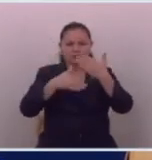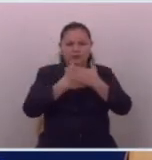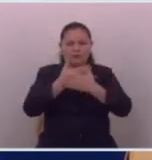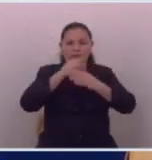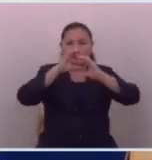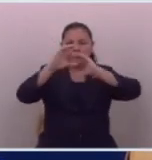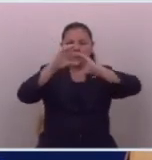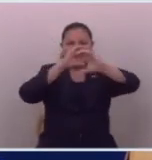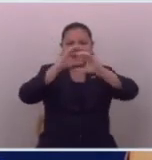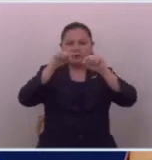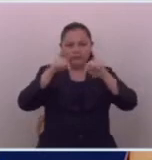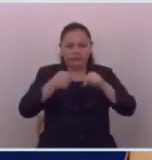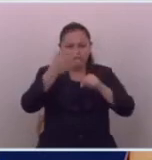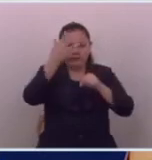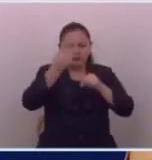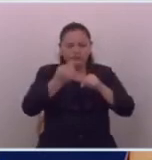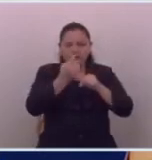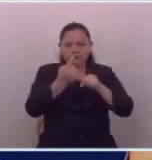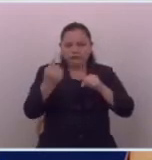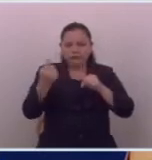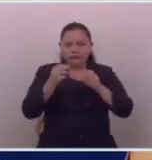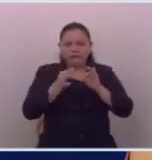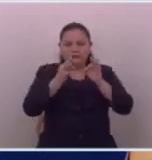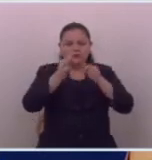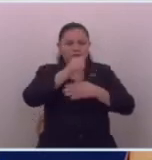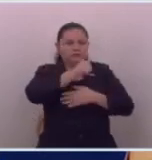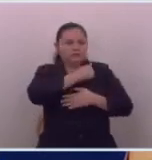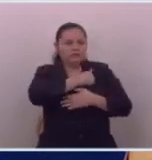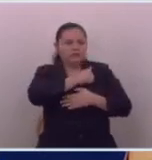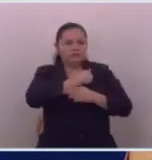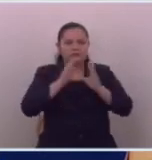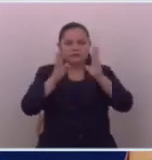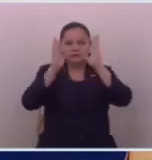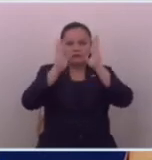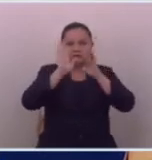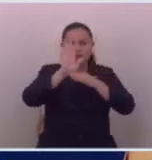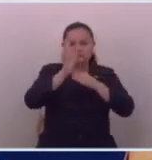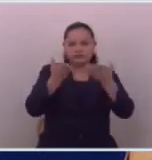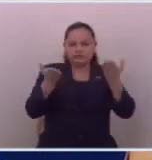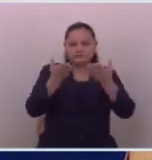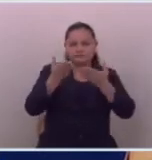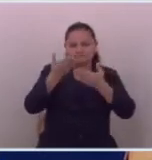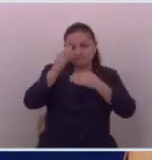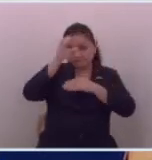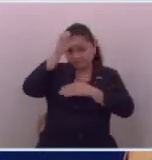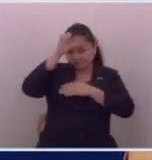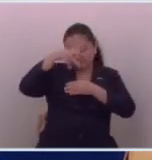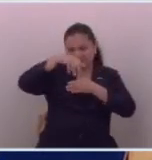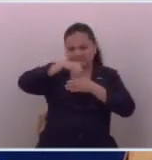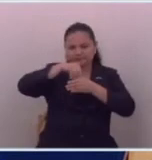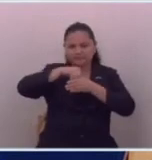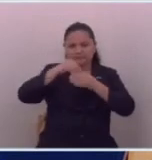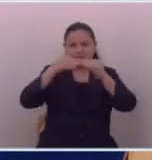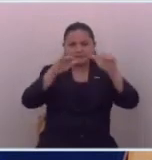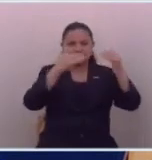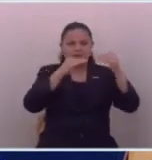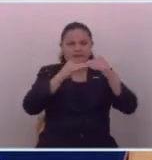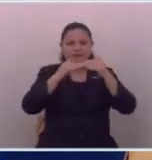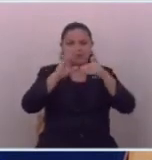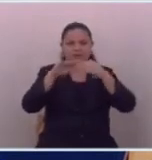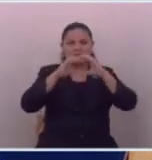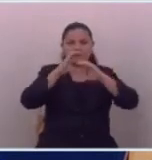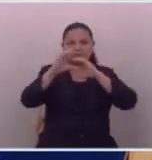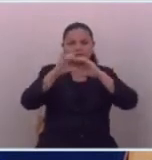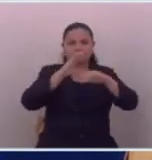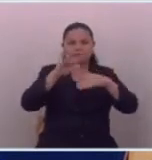los comunicadores y personas que de forma responsable se dedican a generar contenido a través de los diferentes medios